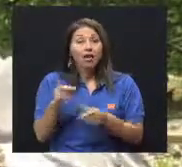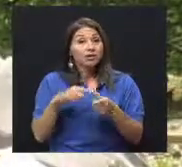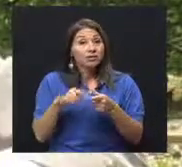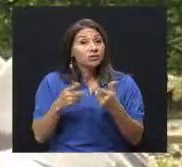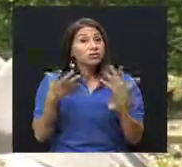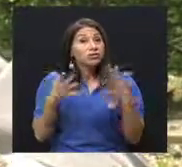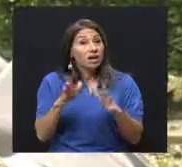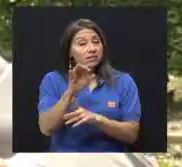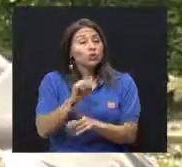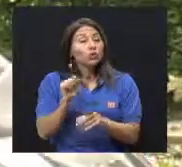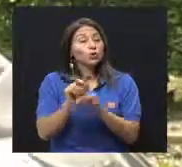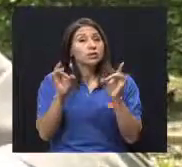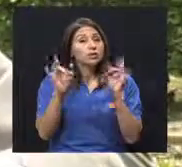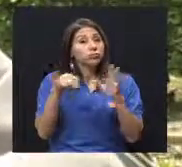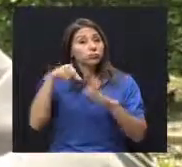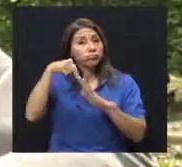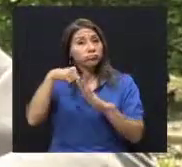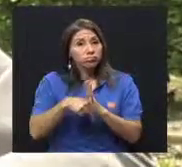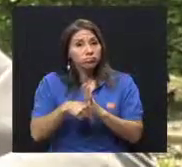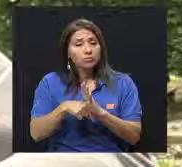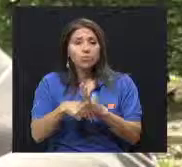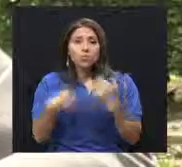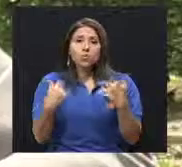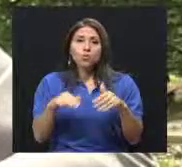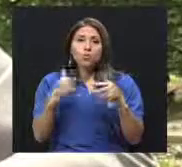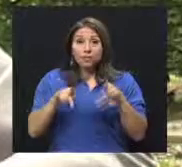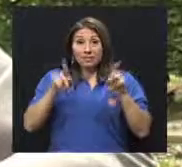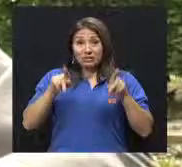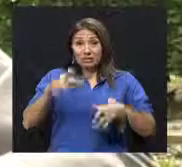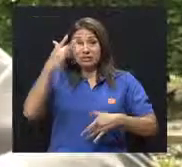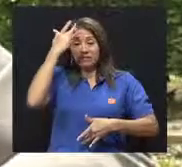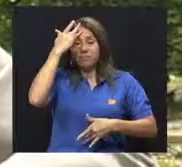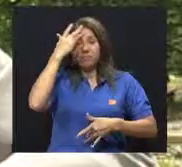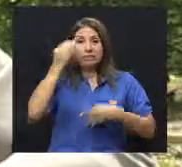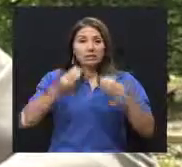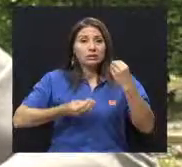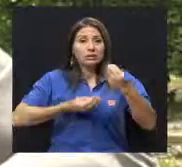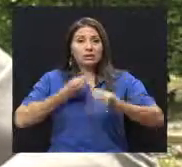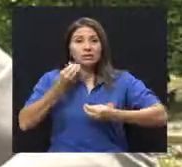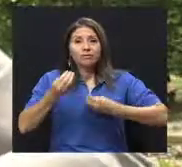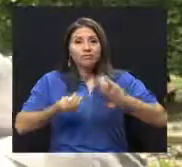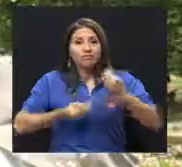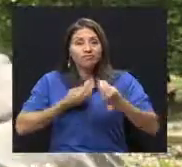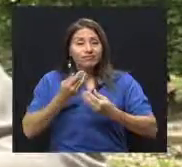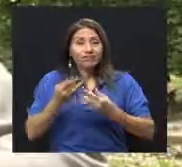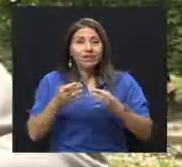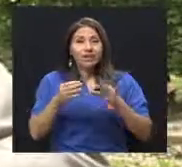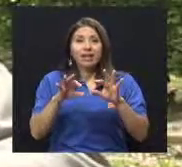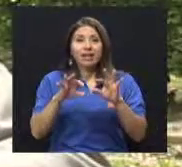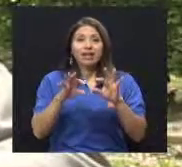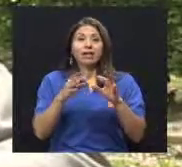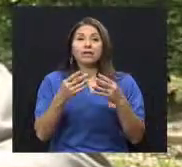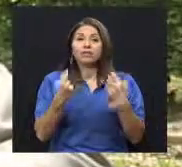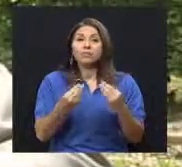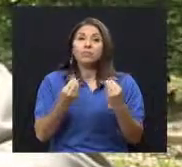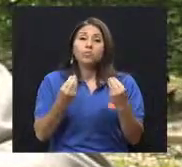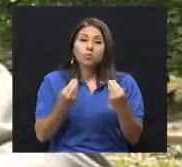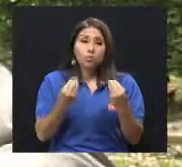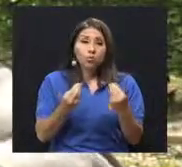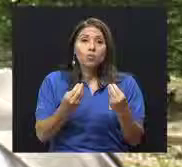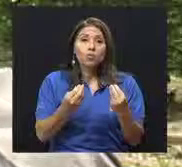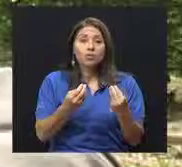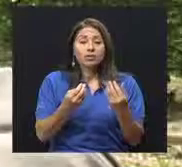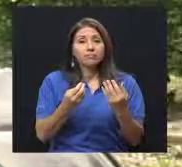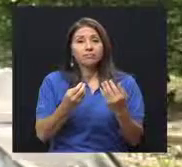Entonces, ya tenemos cosas muy graves y que cuestan mucho para el paciente, mucho para la familia y mucho para la seguridad